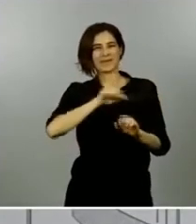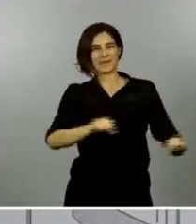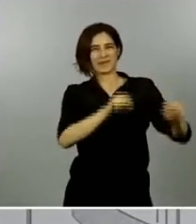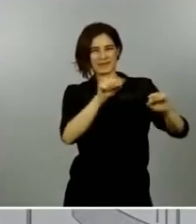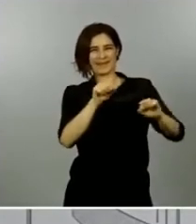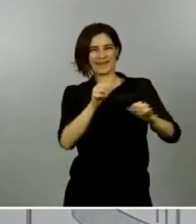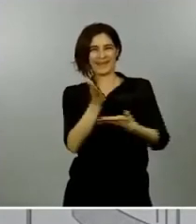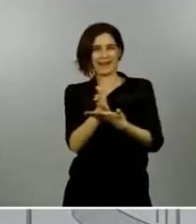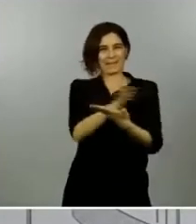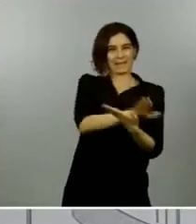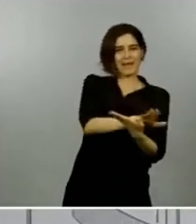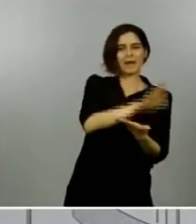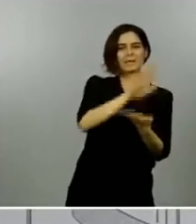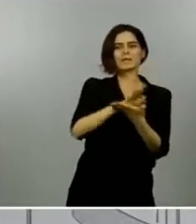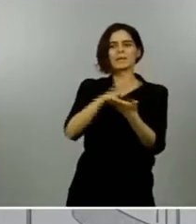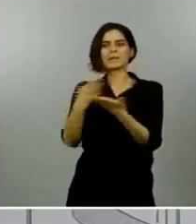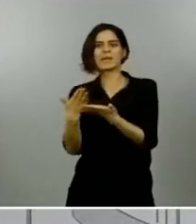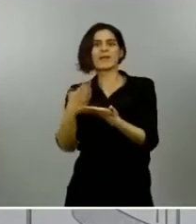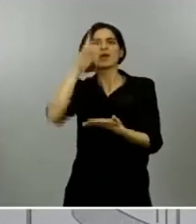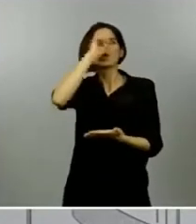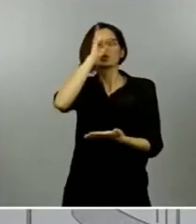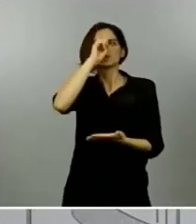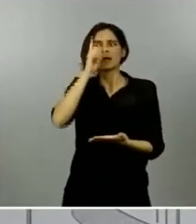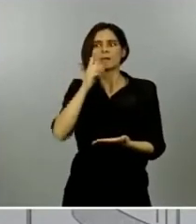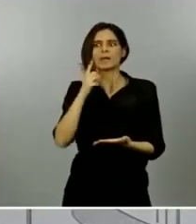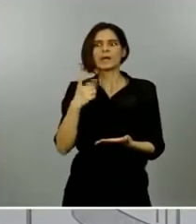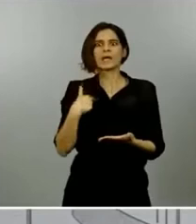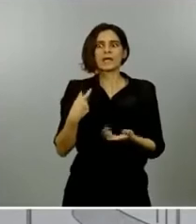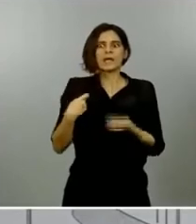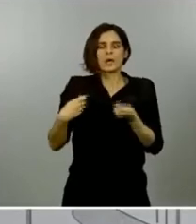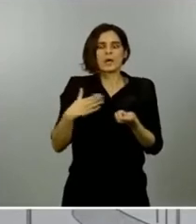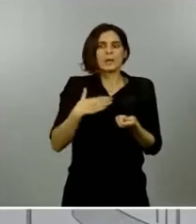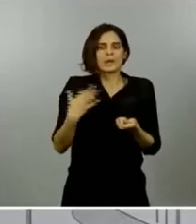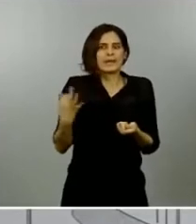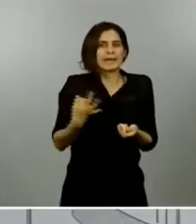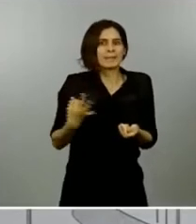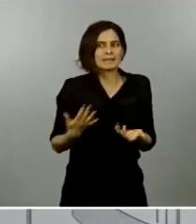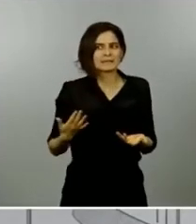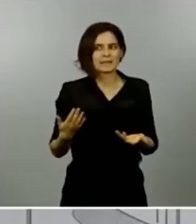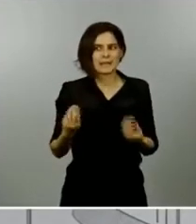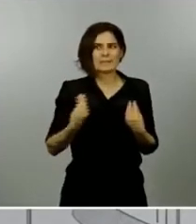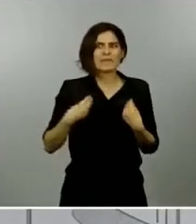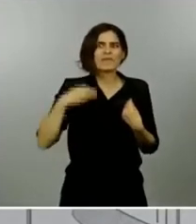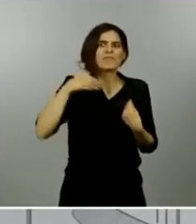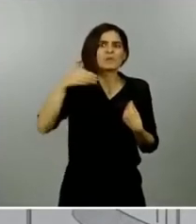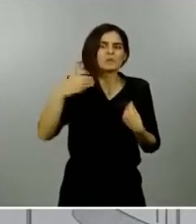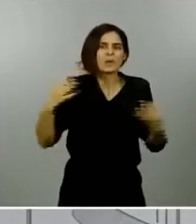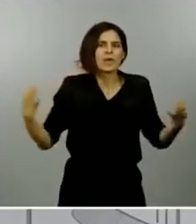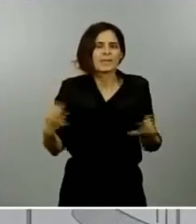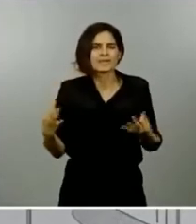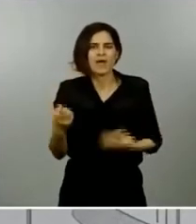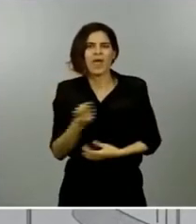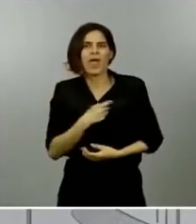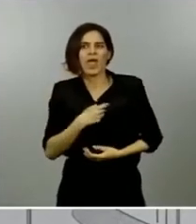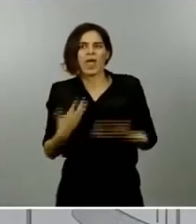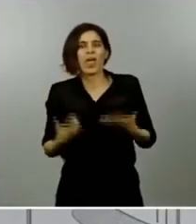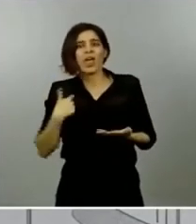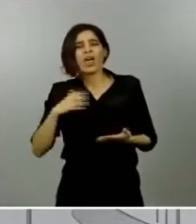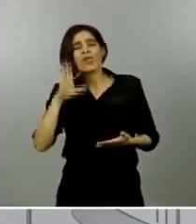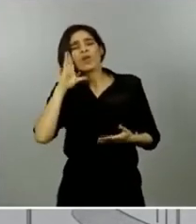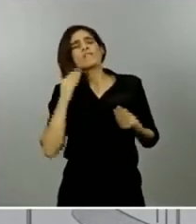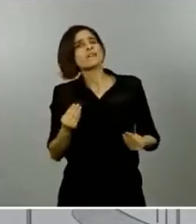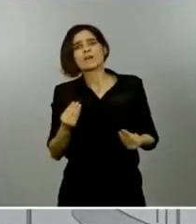empleo o qué va a ser de su negocio se preguntan qué va a ser en definitiva de su vida esas personas no duermen tranquilas ni tampoco sus